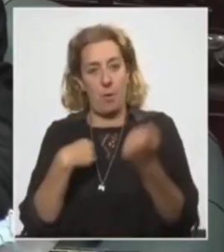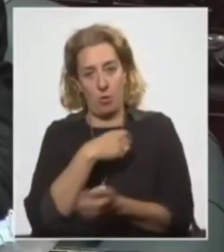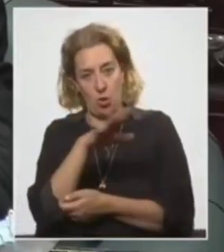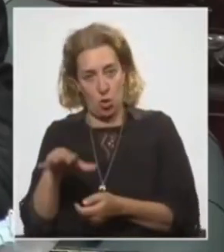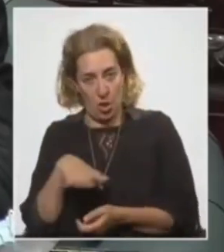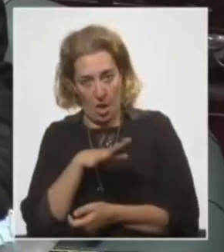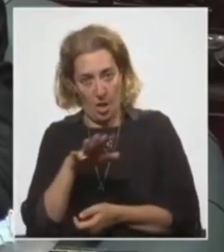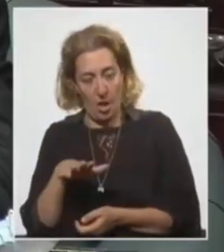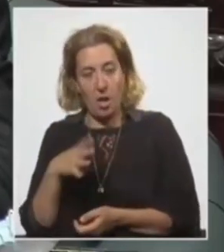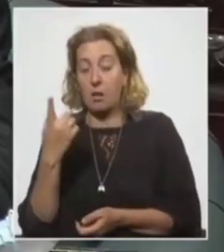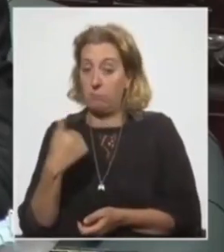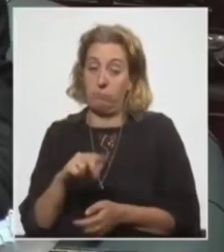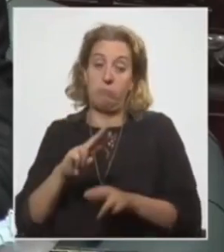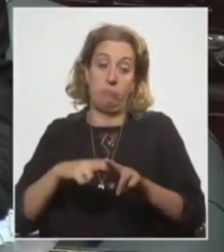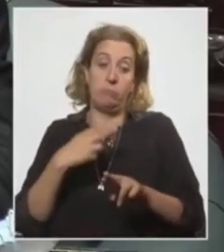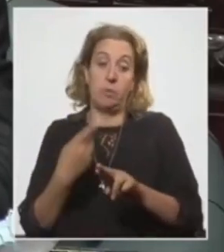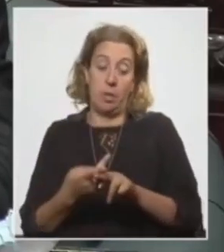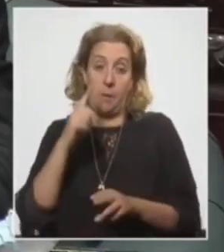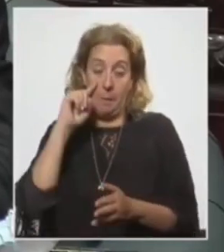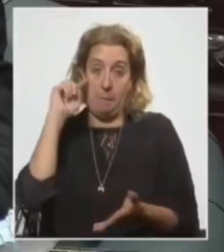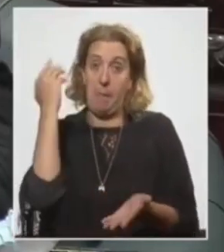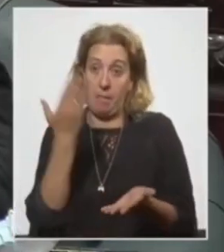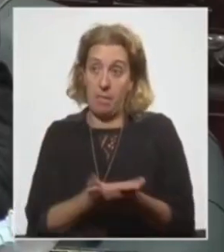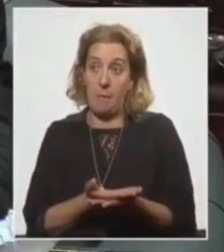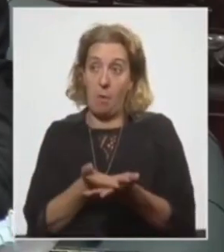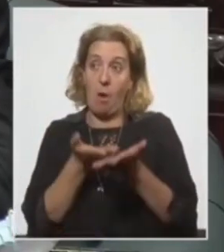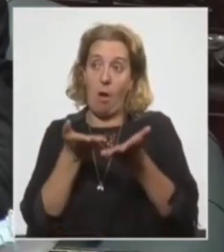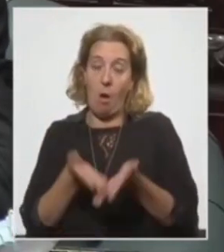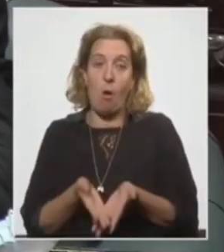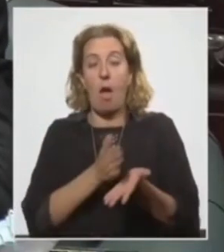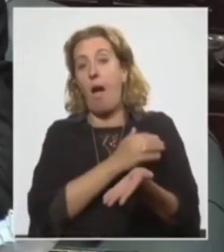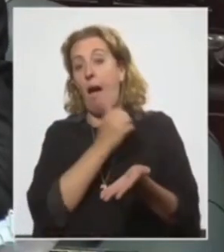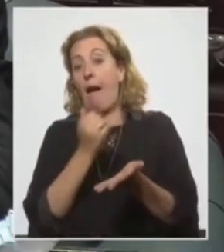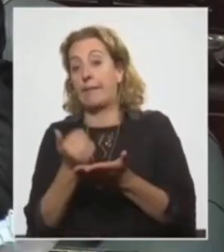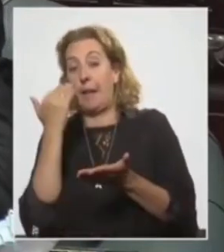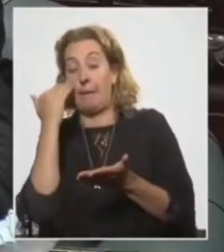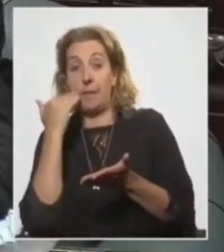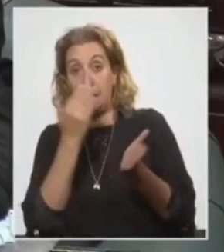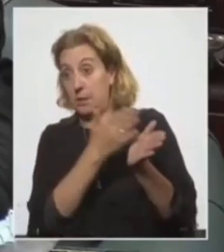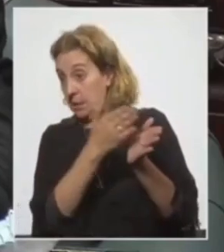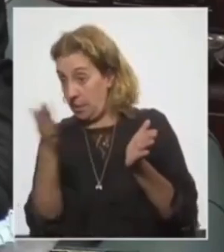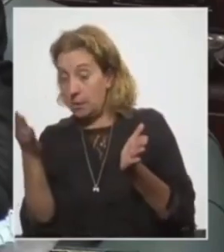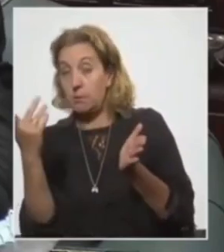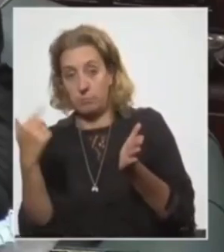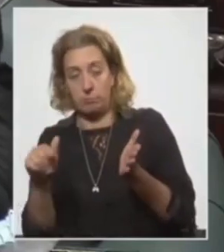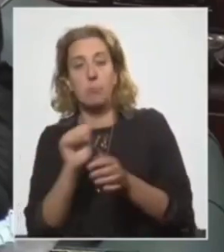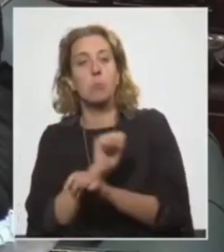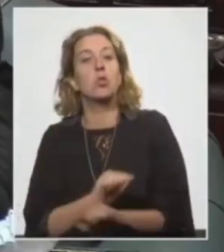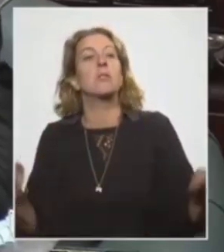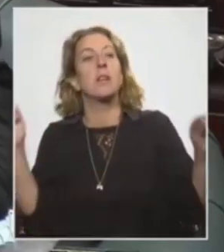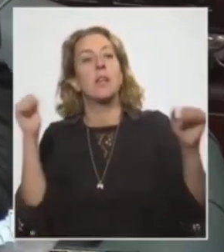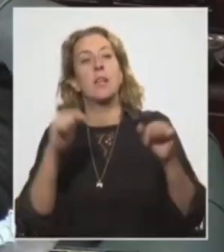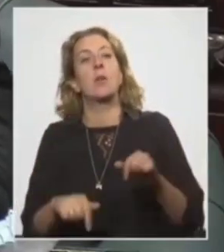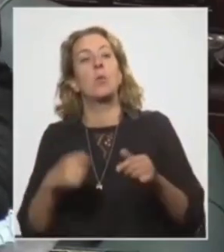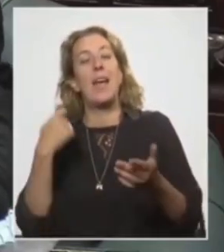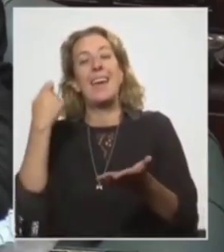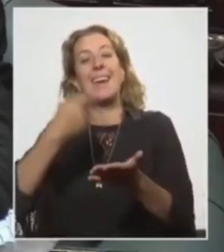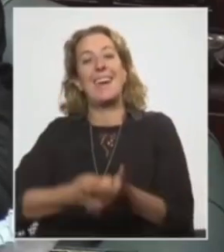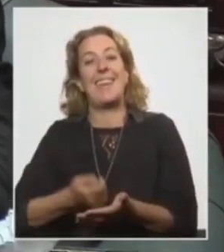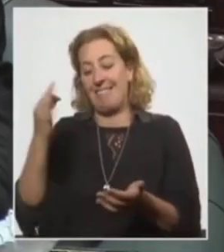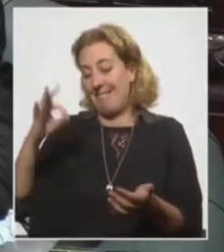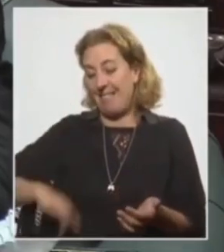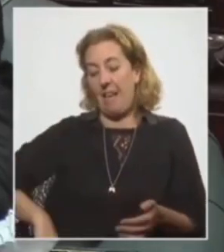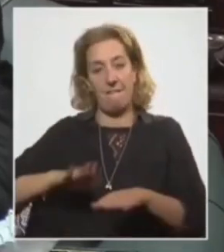a plantear, dado que ahora se plantea una especie de horizonte hasta el mes de abril, bueno, la posibilidad de una renta básica